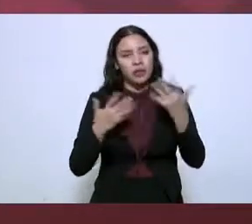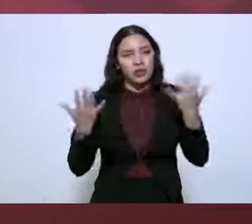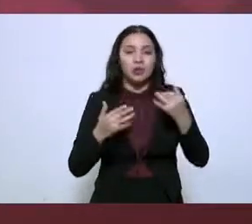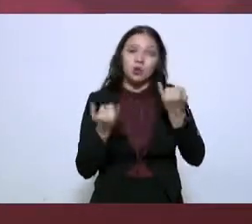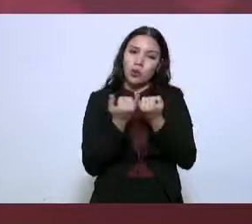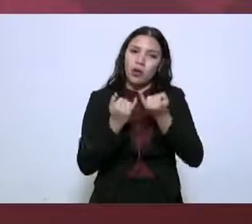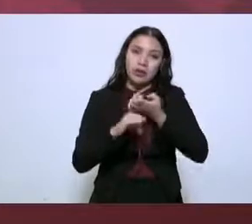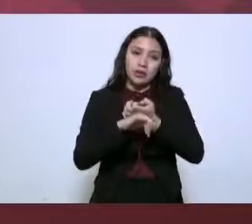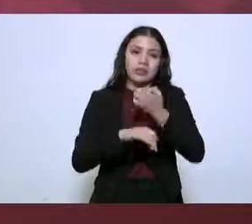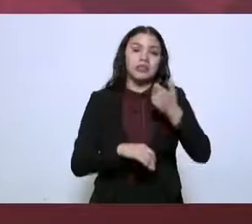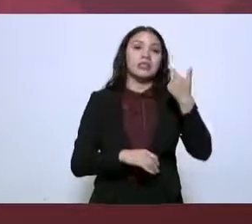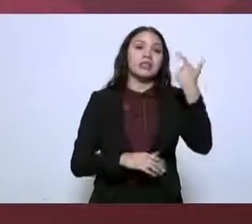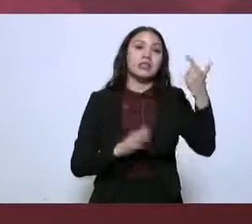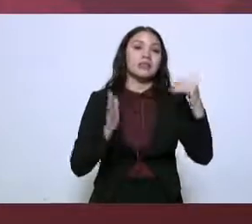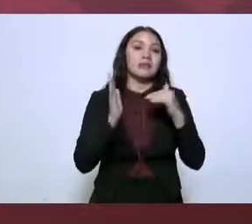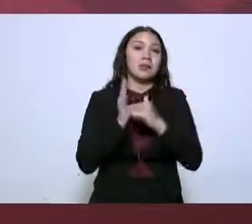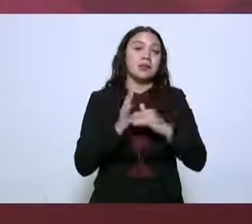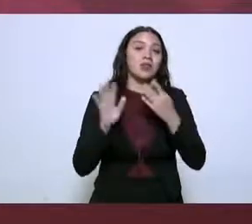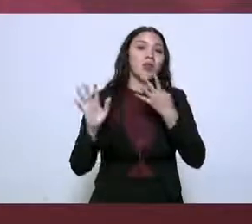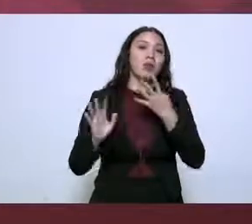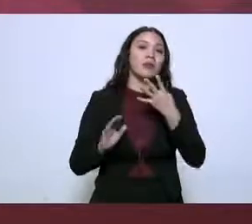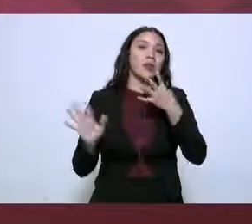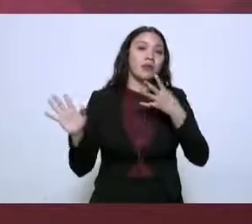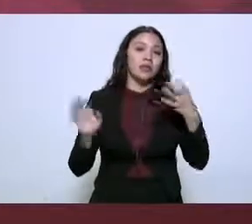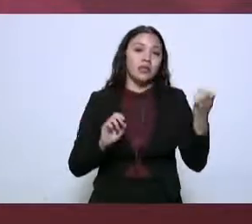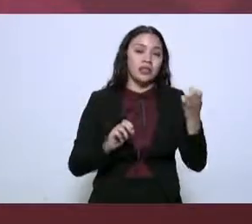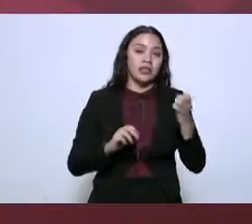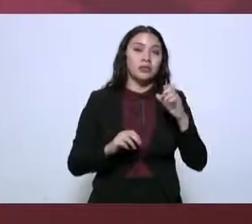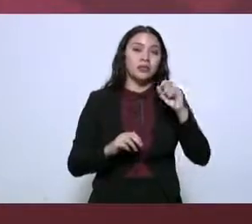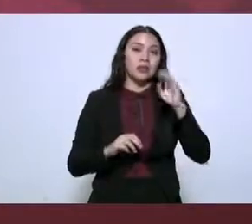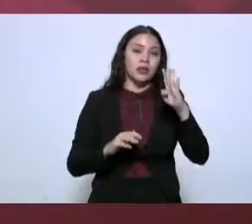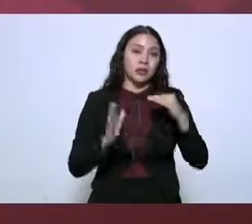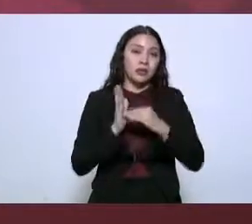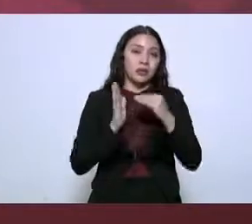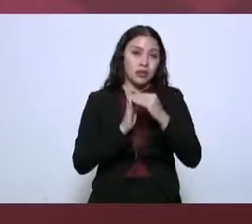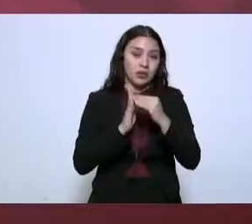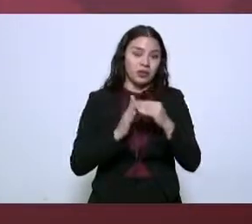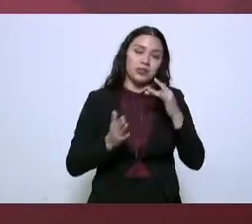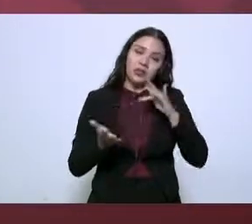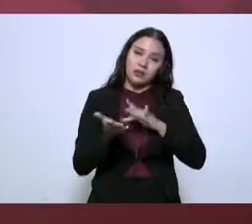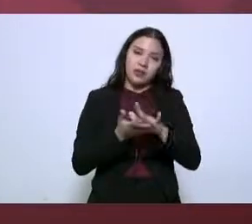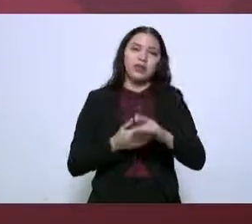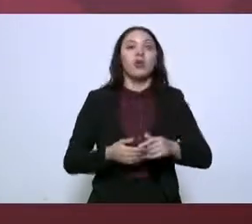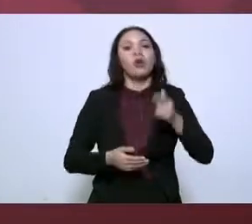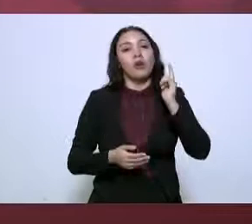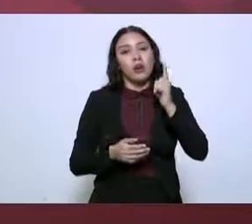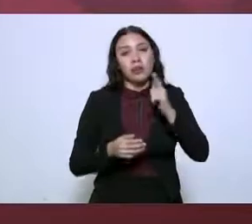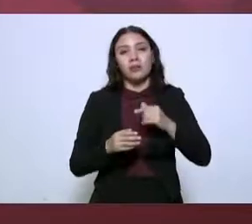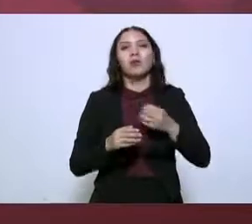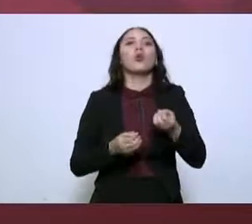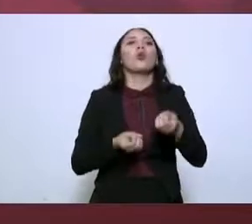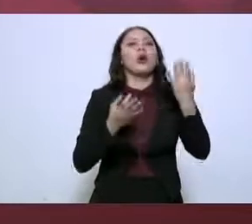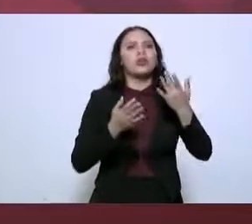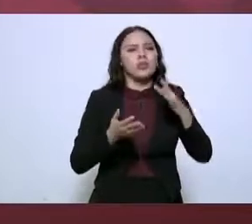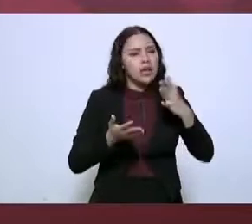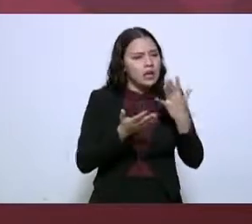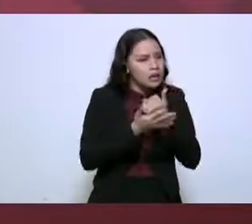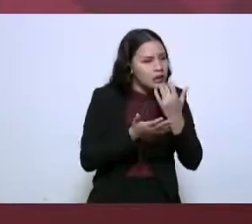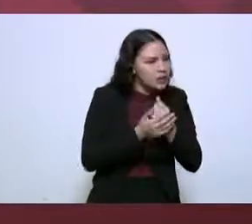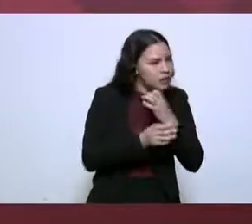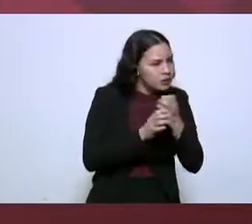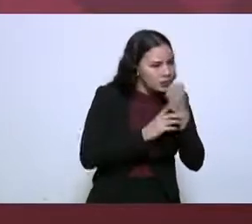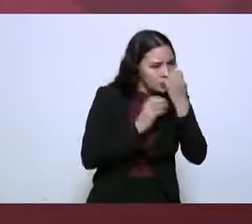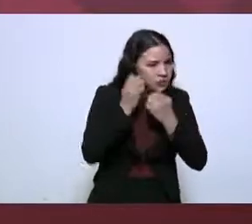de siete mil 924 millones de pesos. ¿Qué hemos tenido de resultados en estas aduanas?